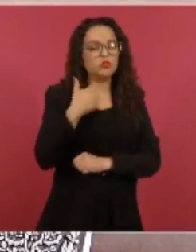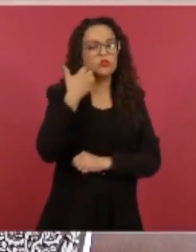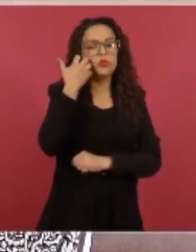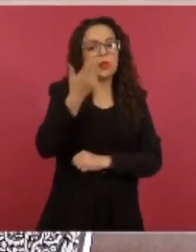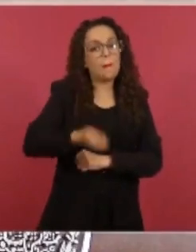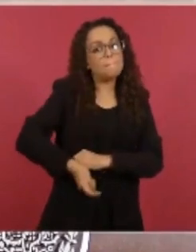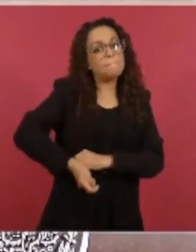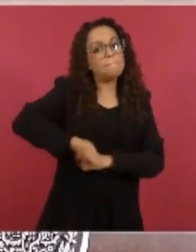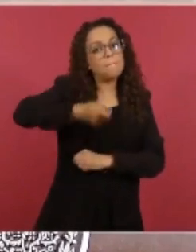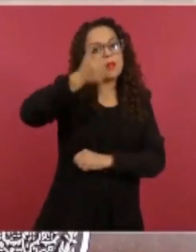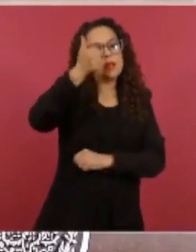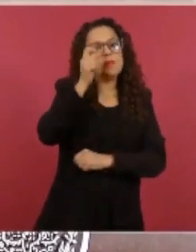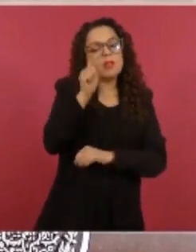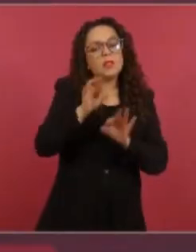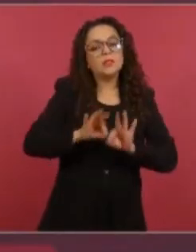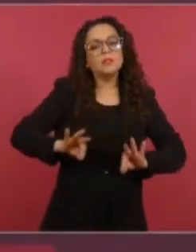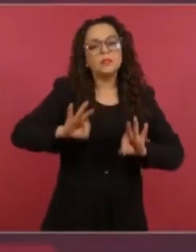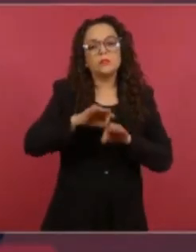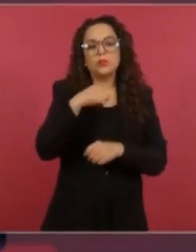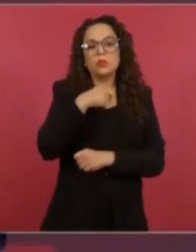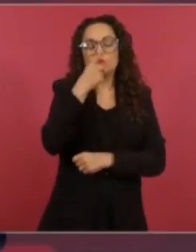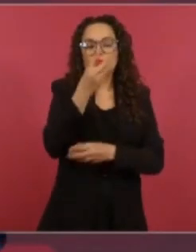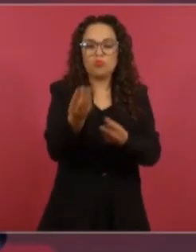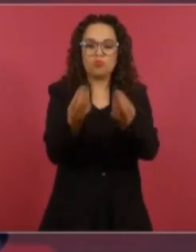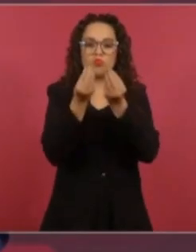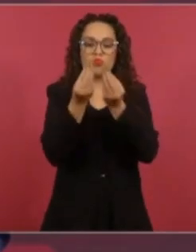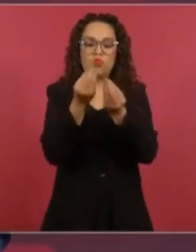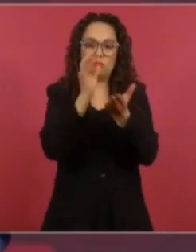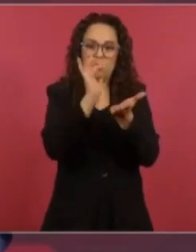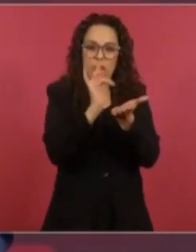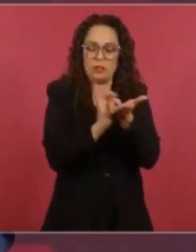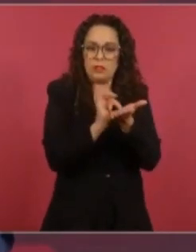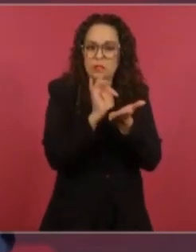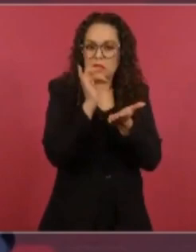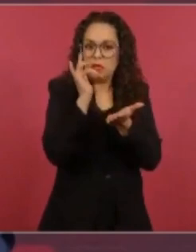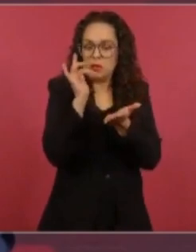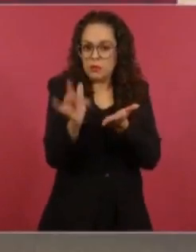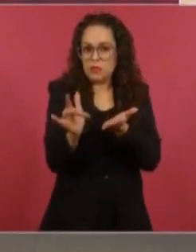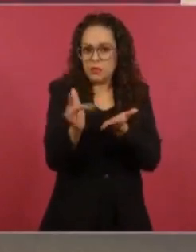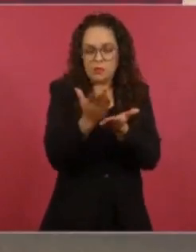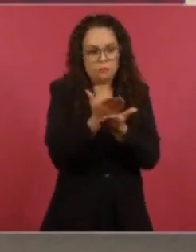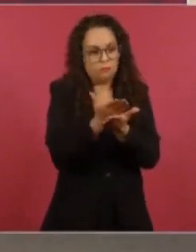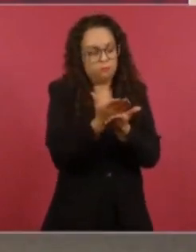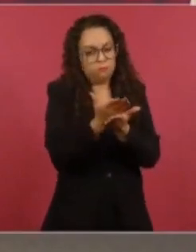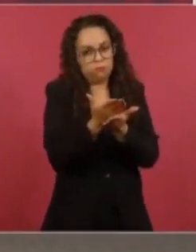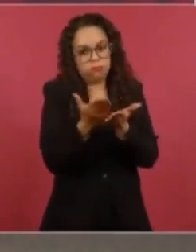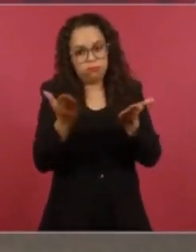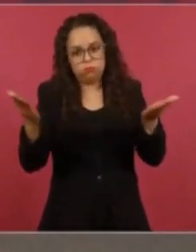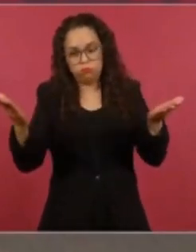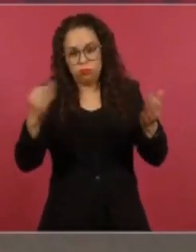lo que me han ayudado, todos,